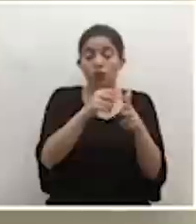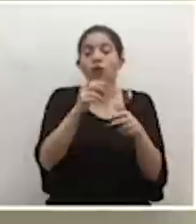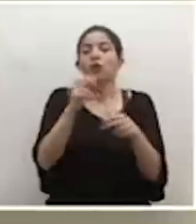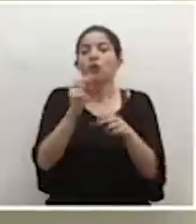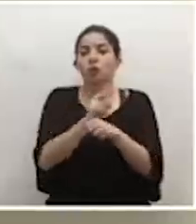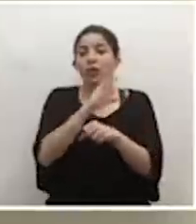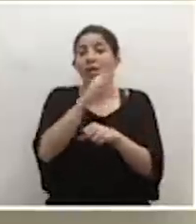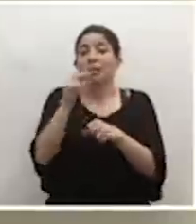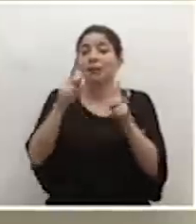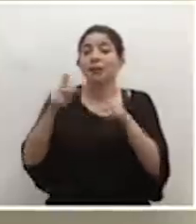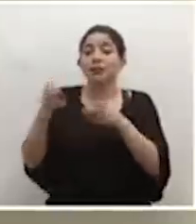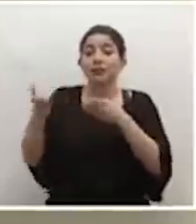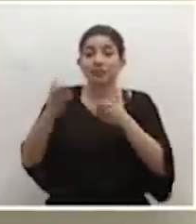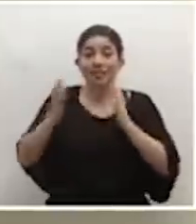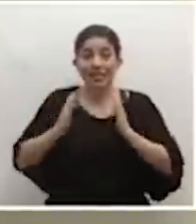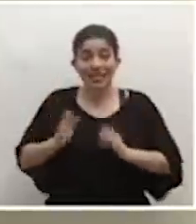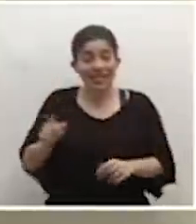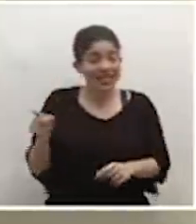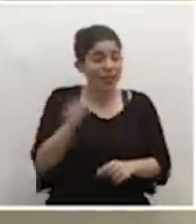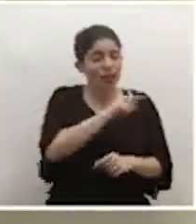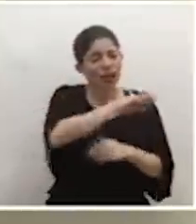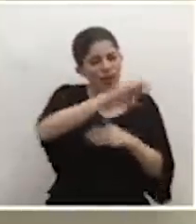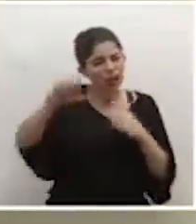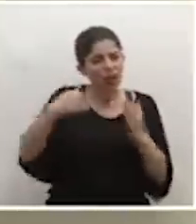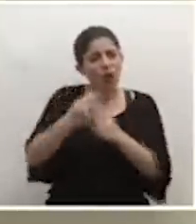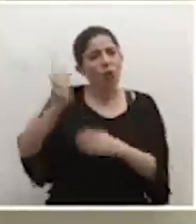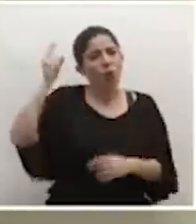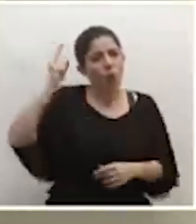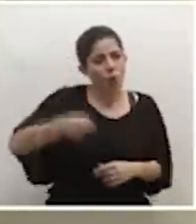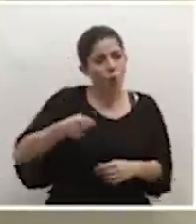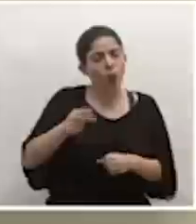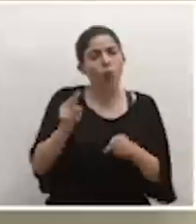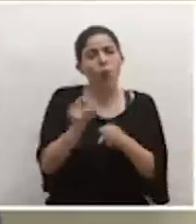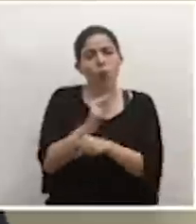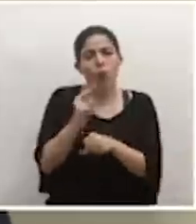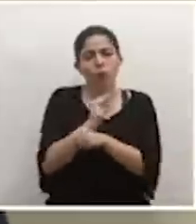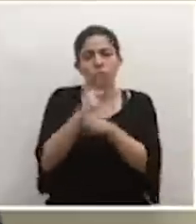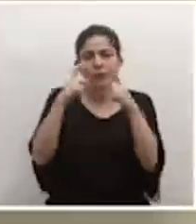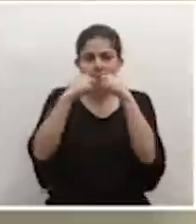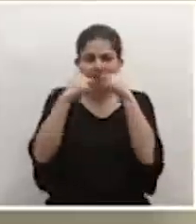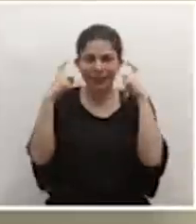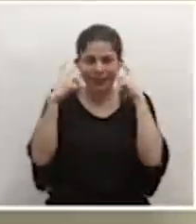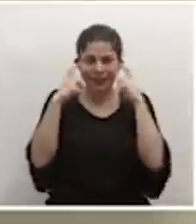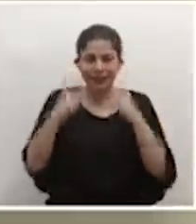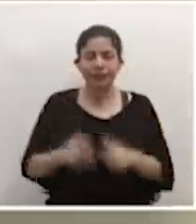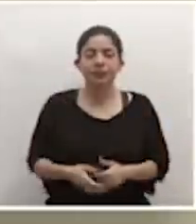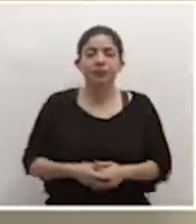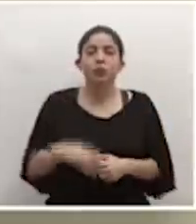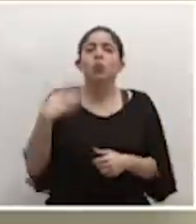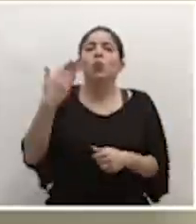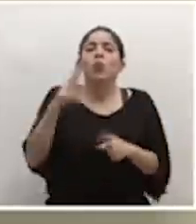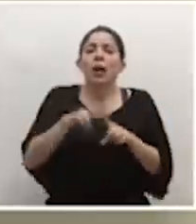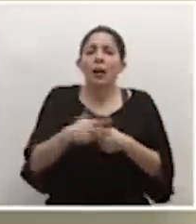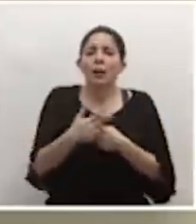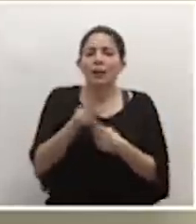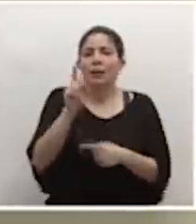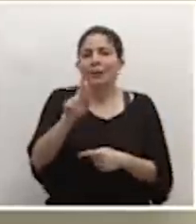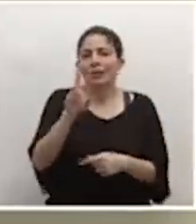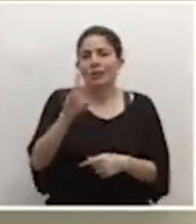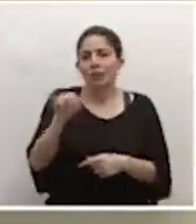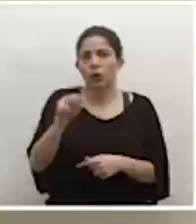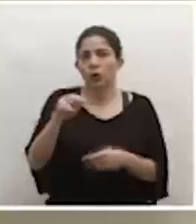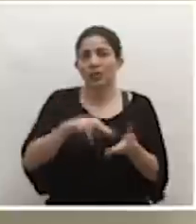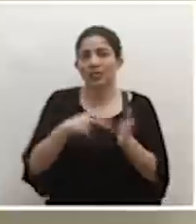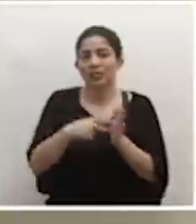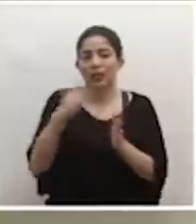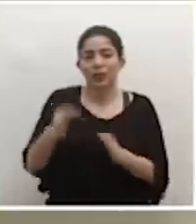al público, es obligatorio el uso de las mascarillas. A partir del 27 de junio,